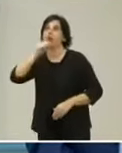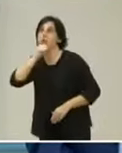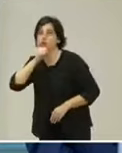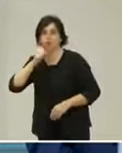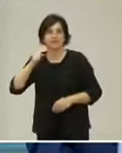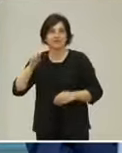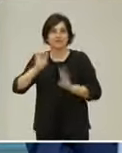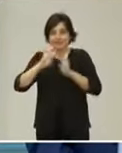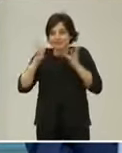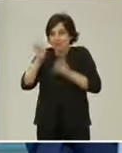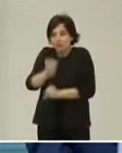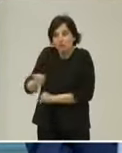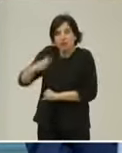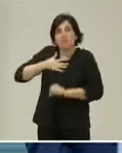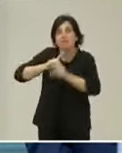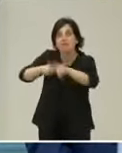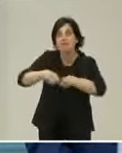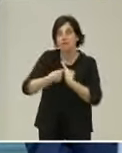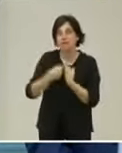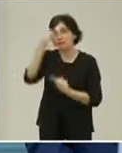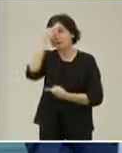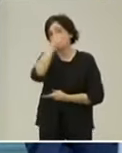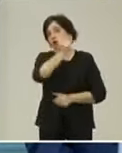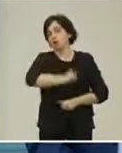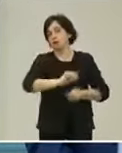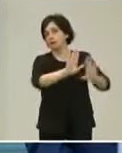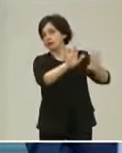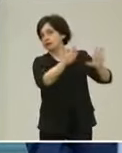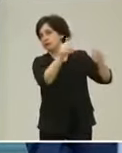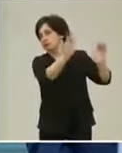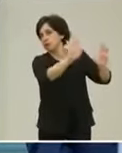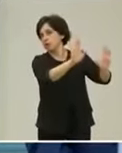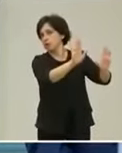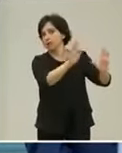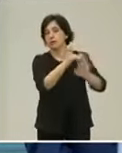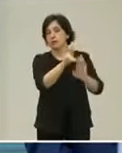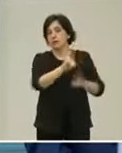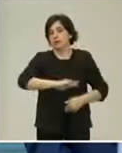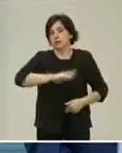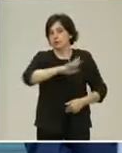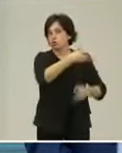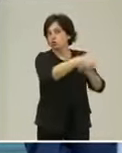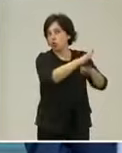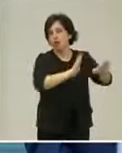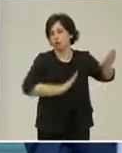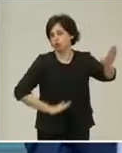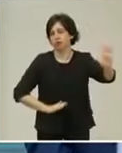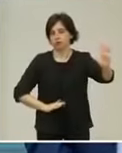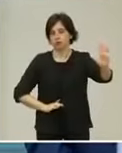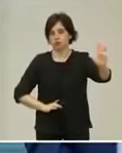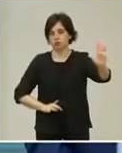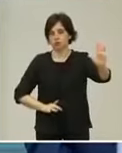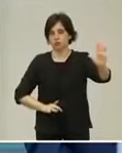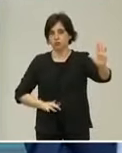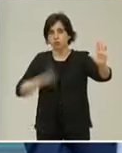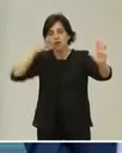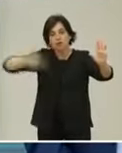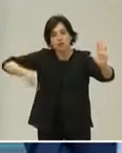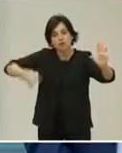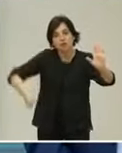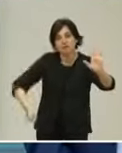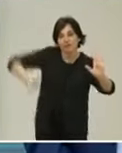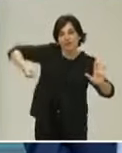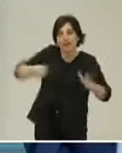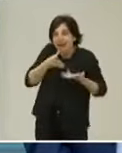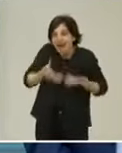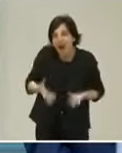abuelas, tenemos que pensar en que los hospitales tienen que tener la capacidad que han venido demostrando. Por eso es fundamental frenar la curva